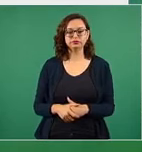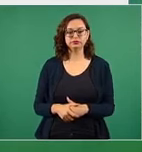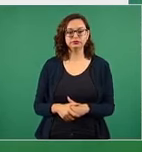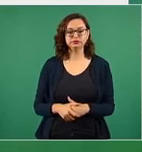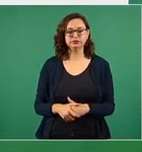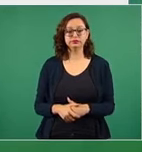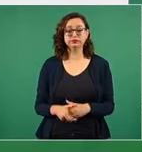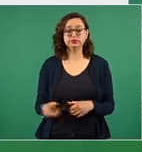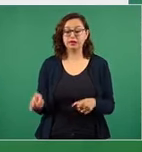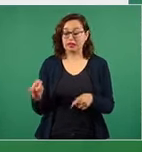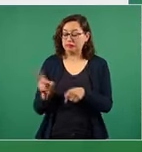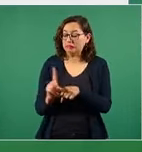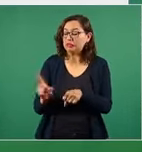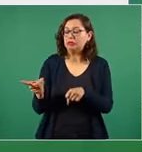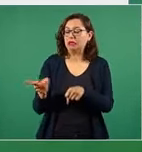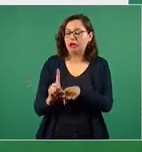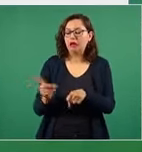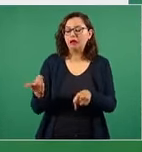diario